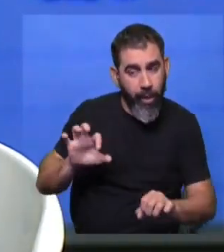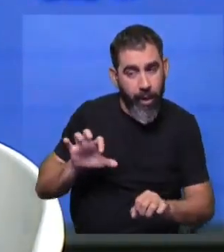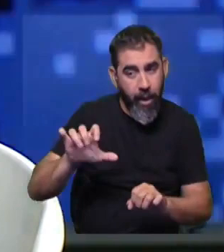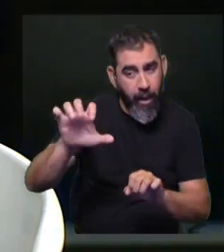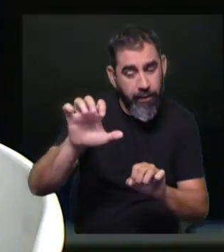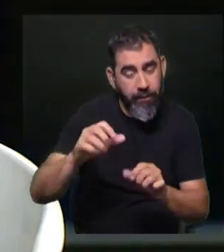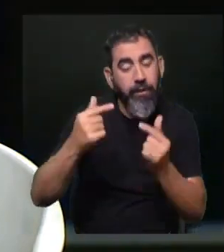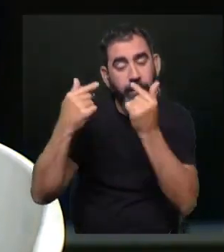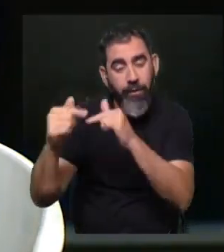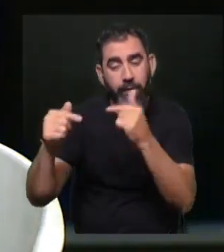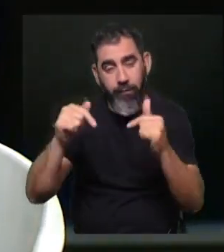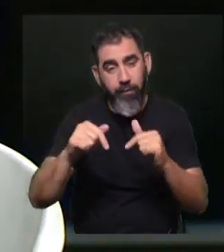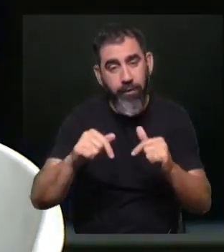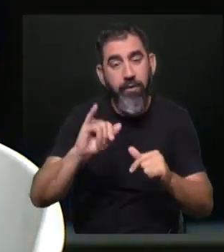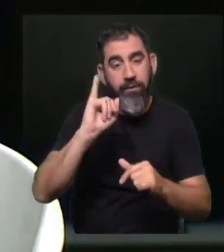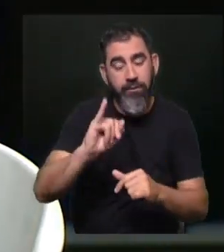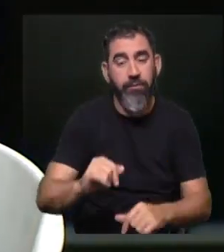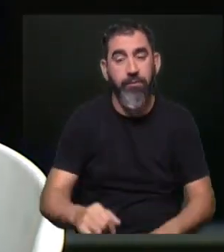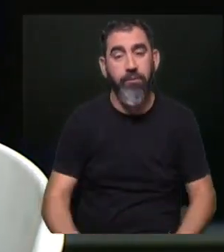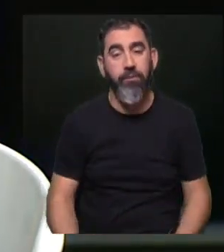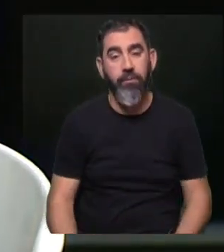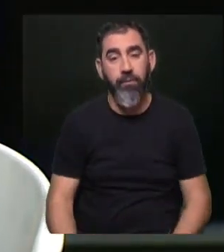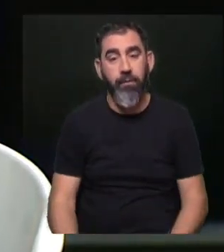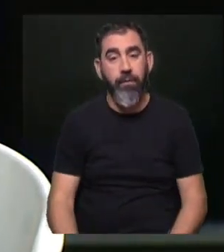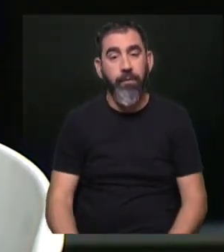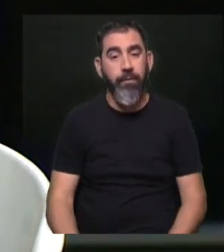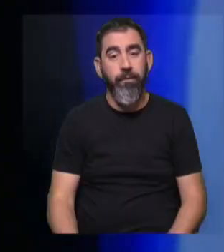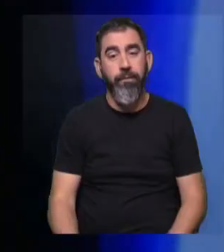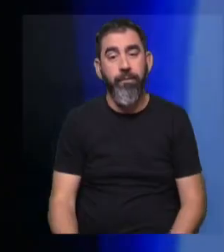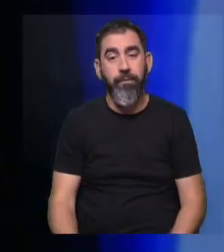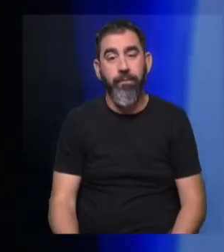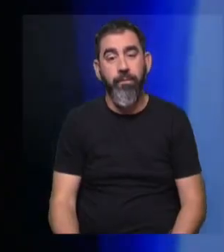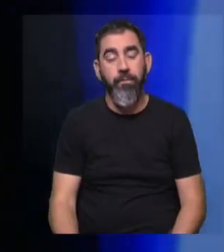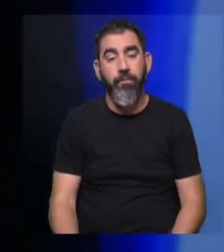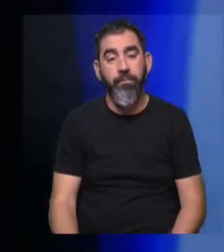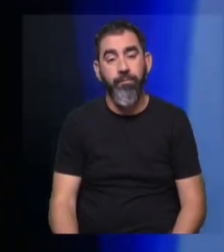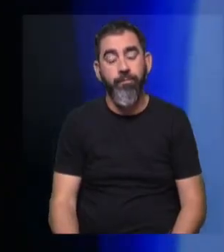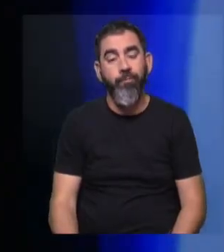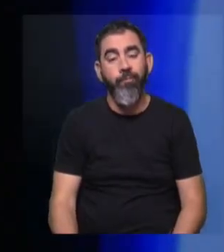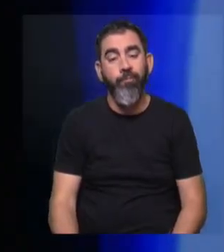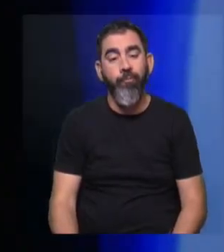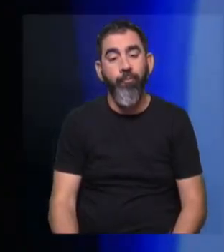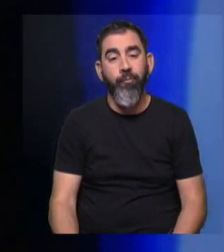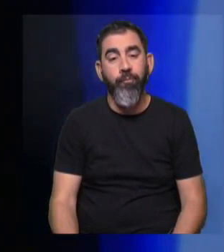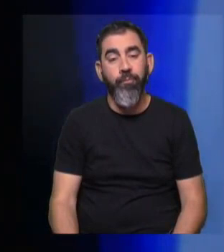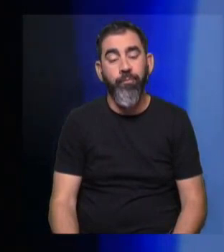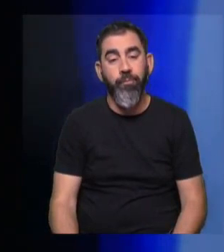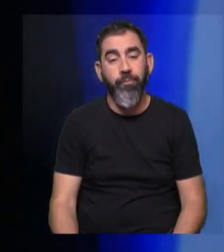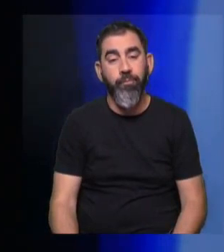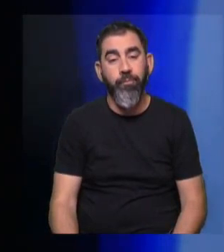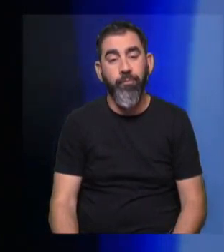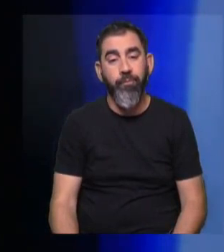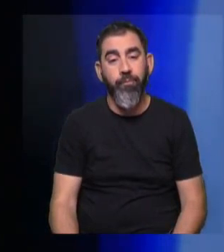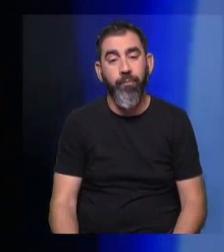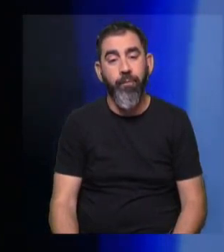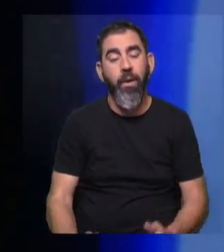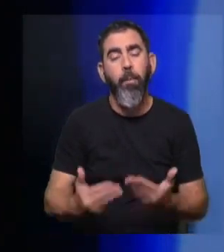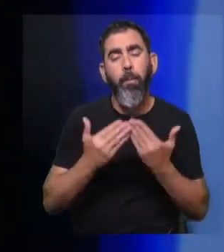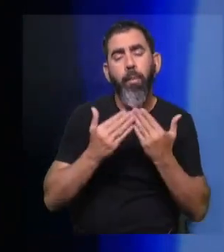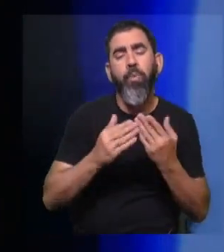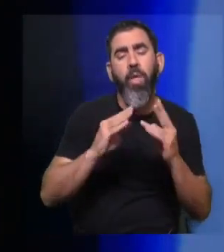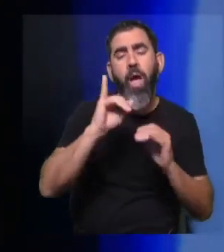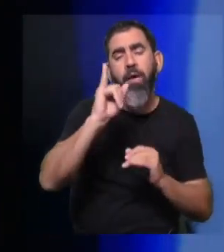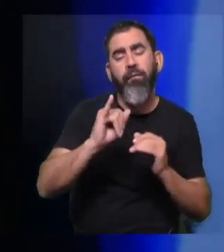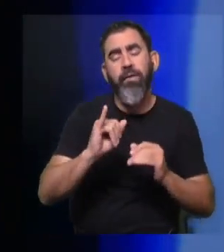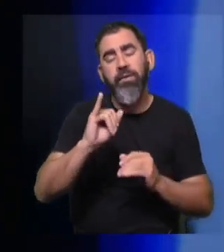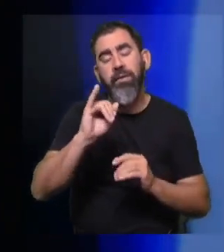un tipo de cáncer. A esa pregunta que todos la hemos escuchado un montón de veces, que vos dijiste mamografía